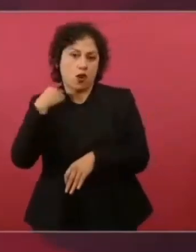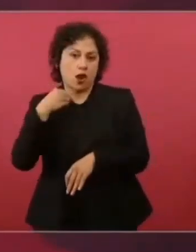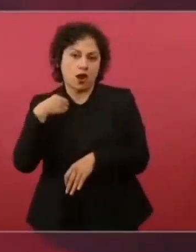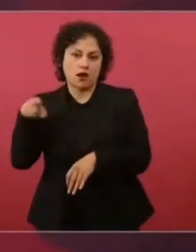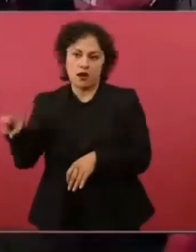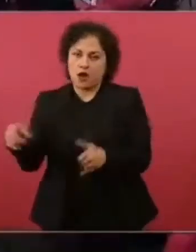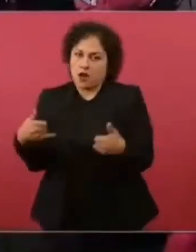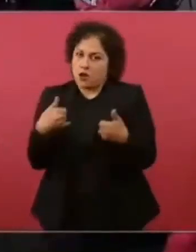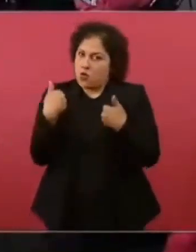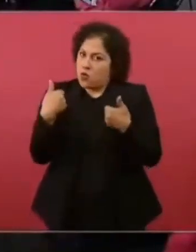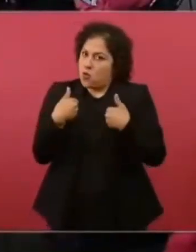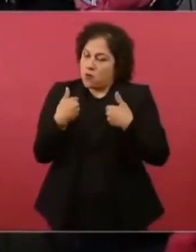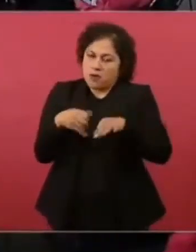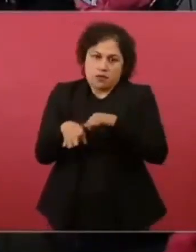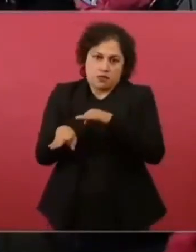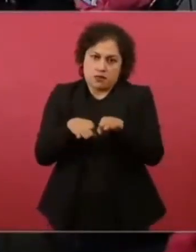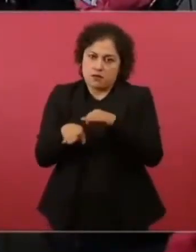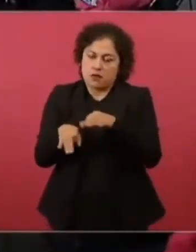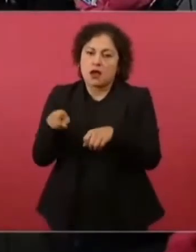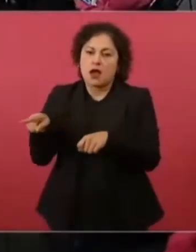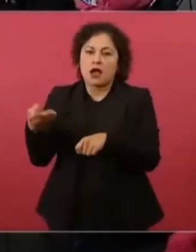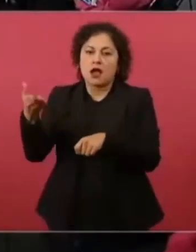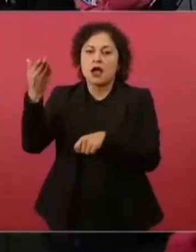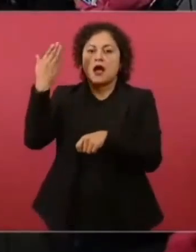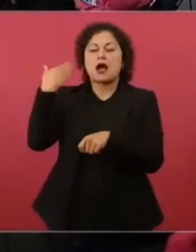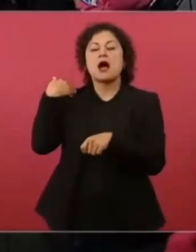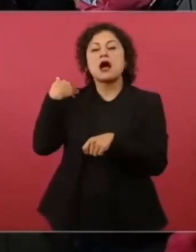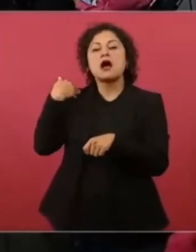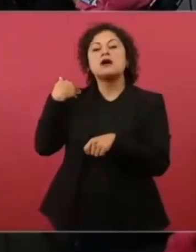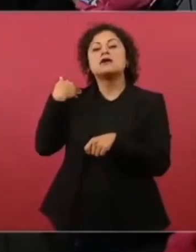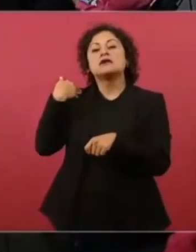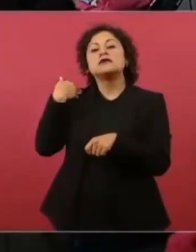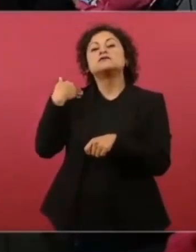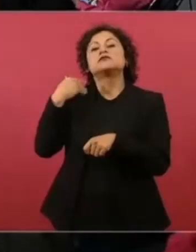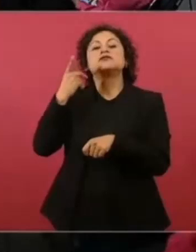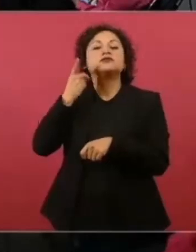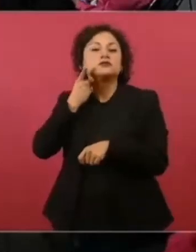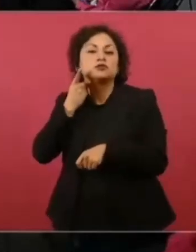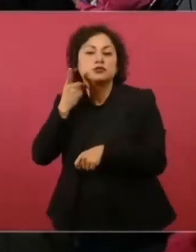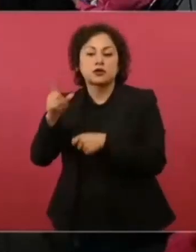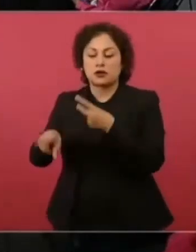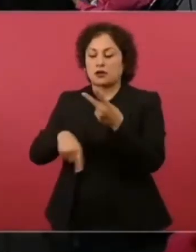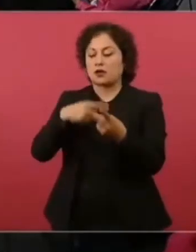joven había sido legislador gobernador de Oaxaca